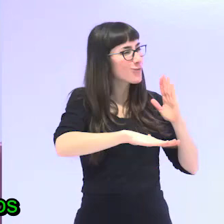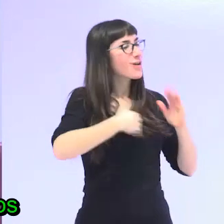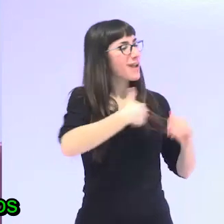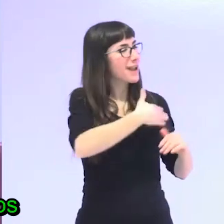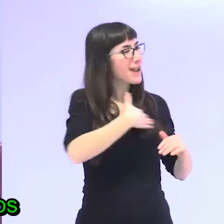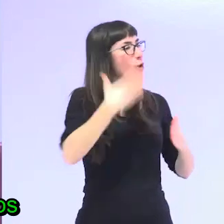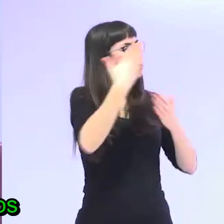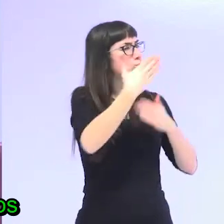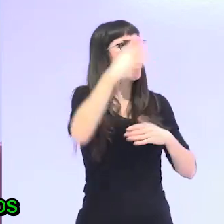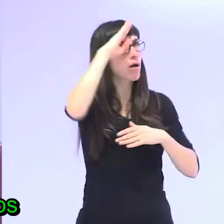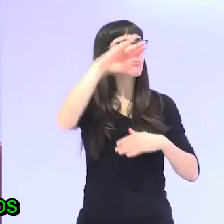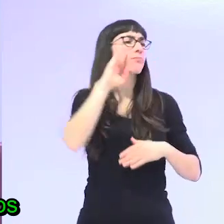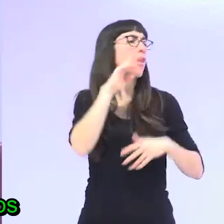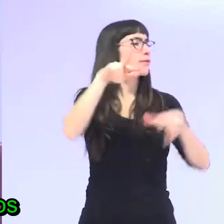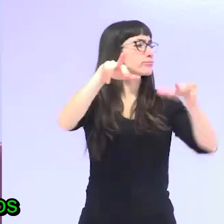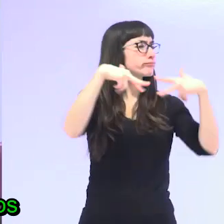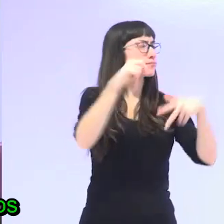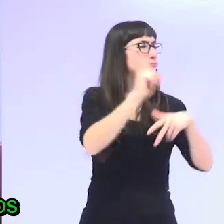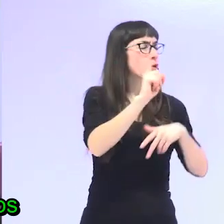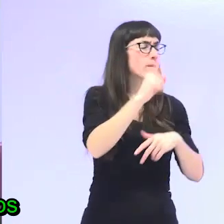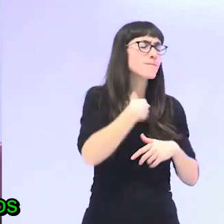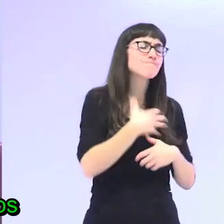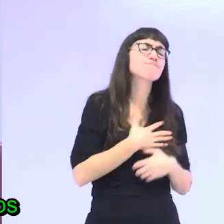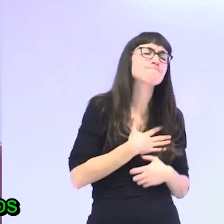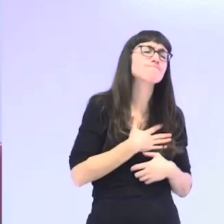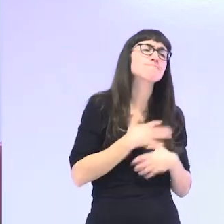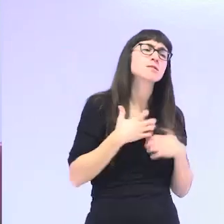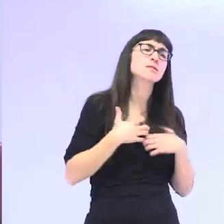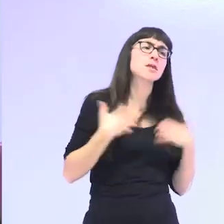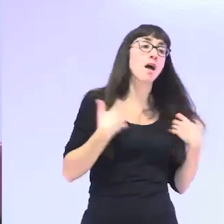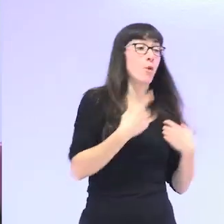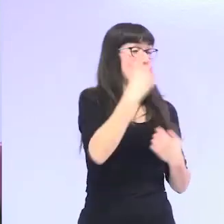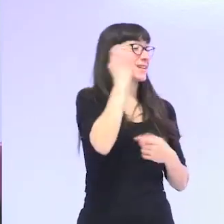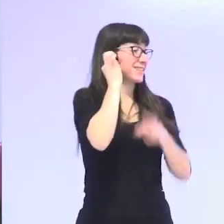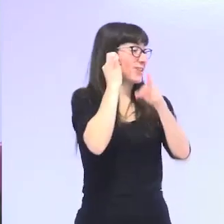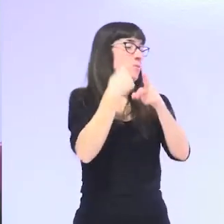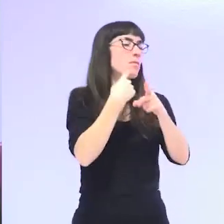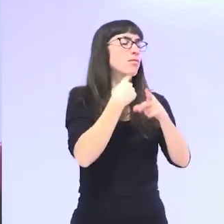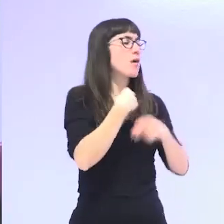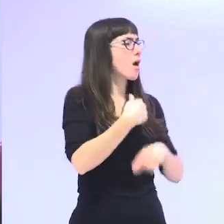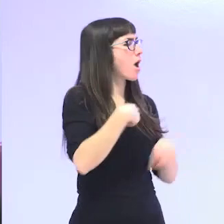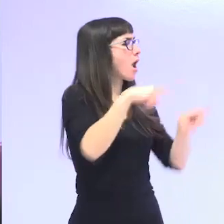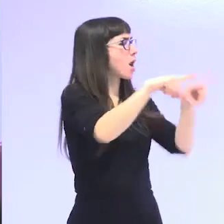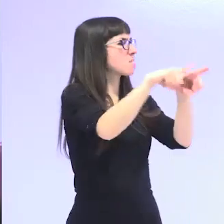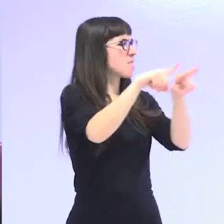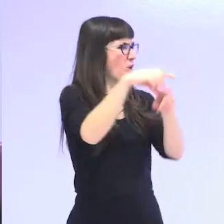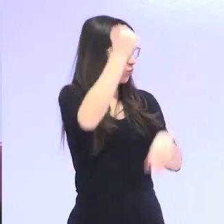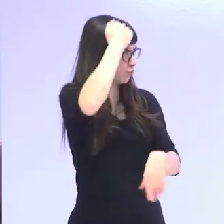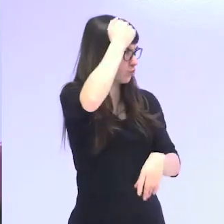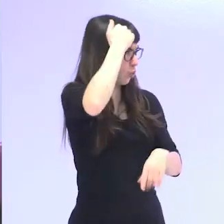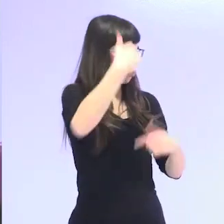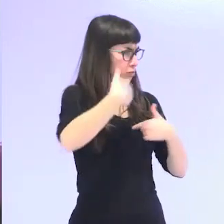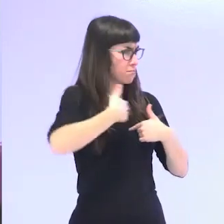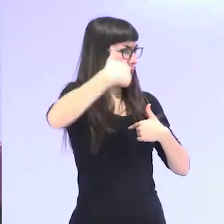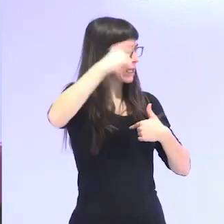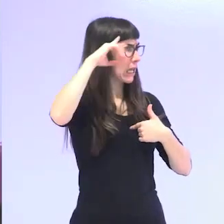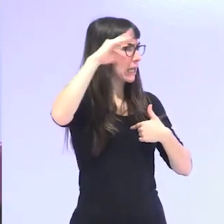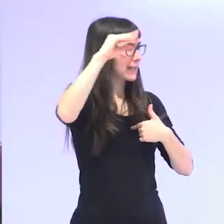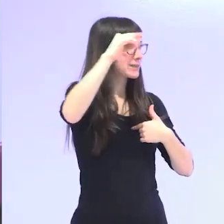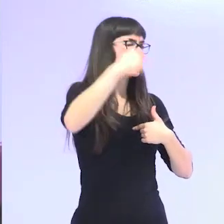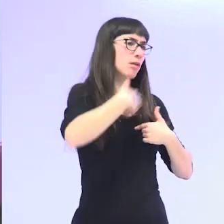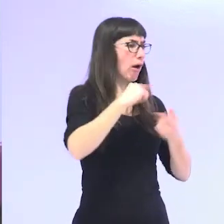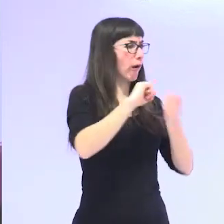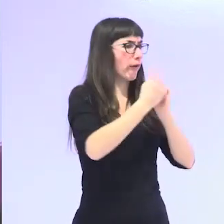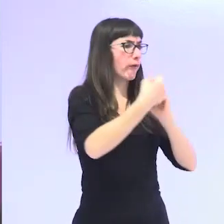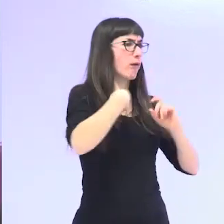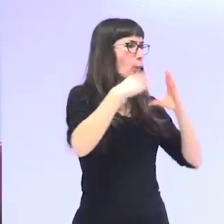una señora a me dijo una vez dice yo era mucho más lista que mis hermanos y a los que le dieron estudios fueron a ellos que eran mucho más torpes y que además ni siquiera quisieron acabar los